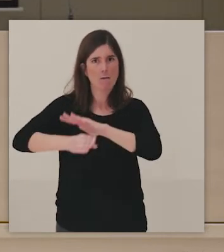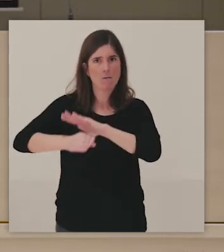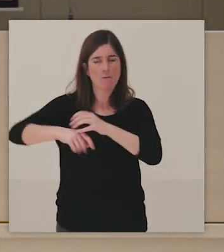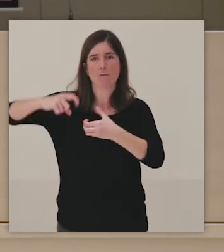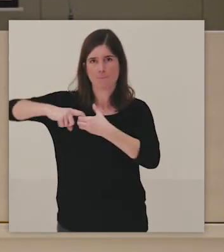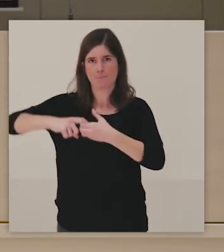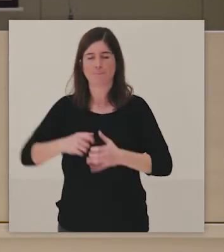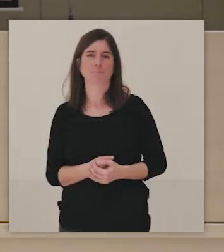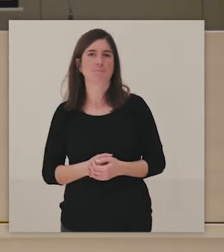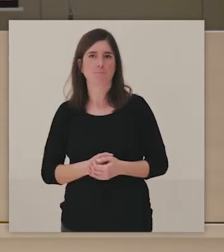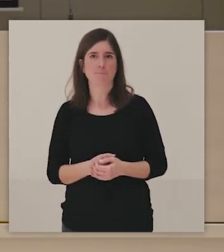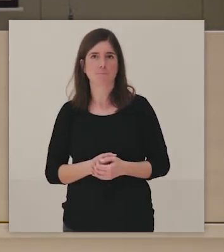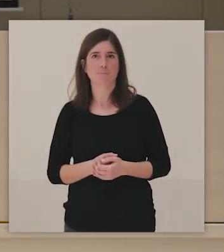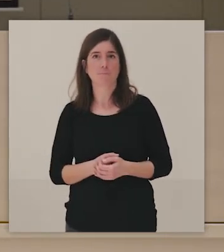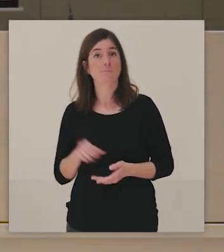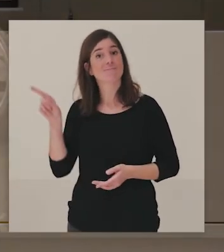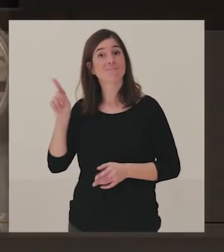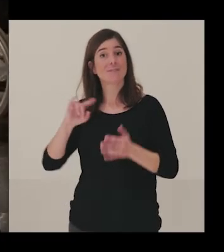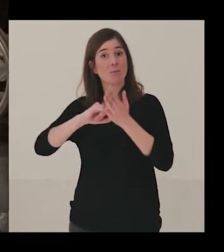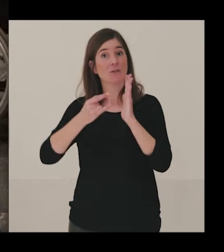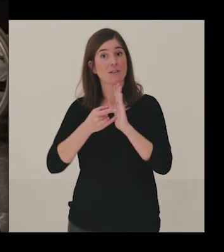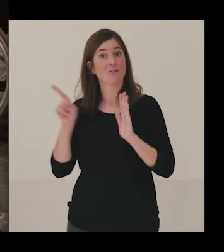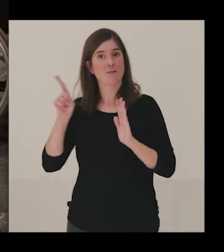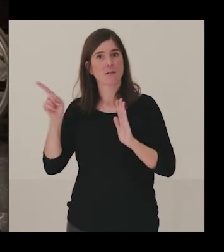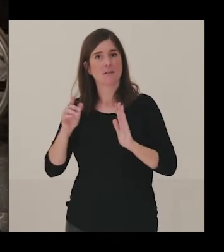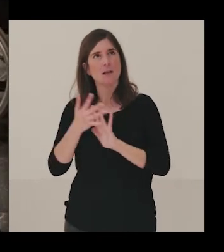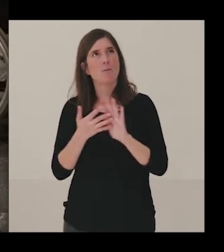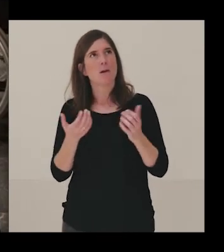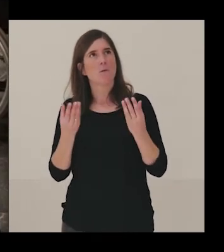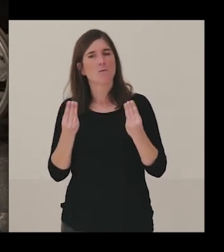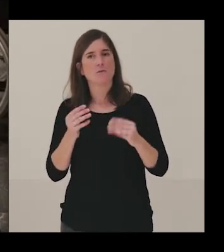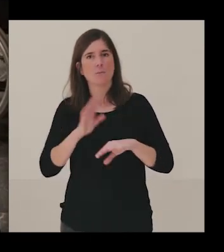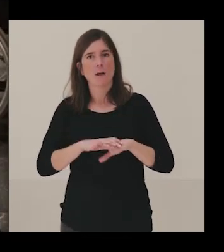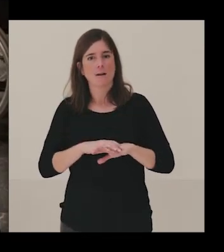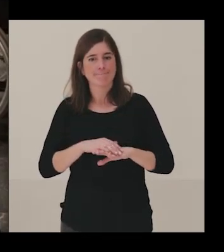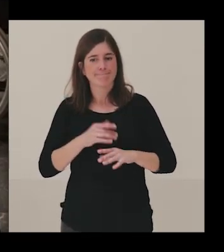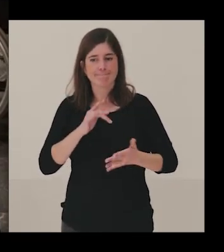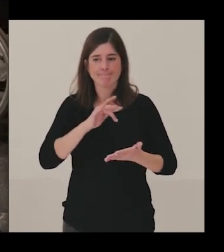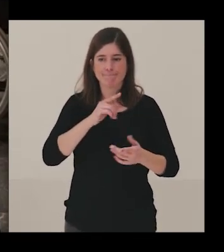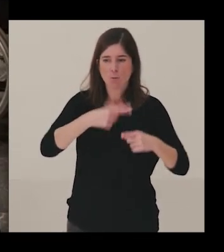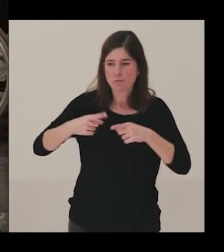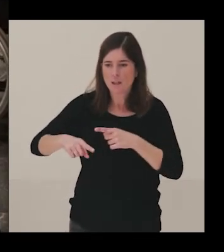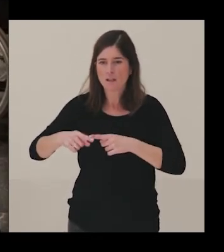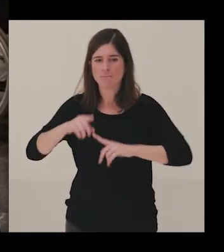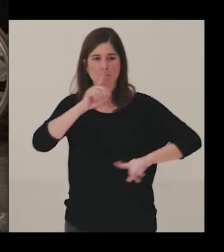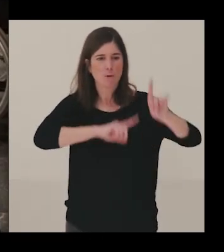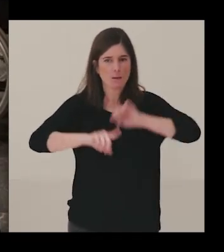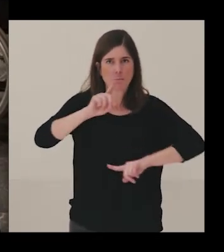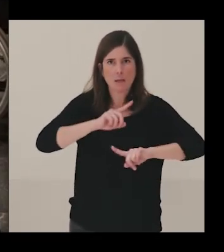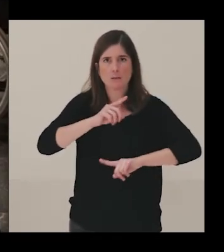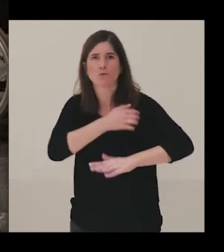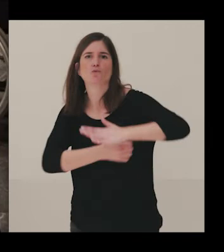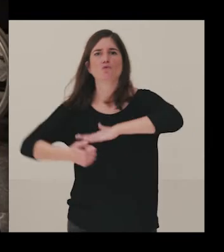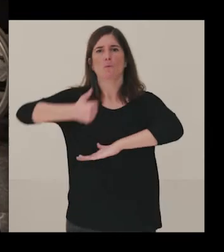Invencibles también nos habla de la resiliencia, por eso fue muy adecuado para esos meses en los que todos